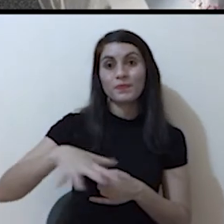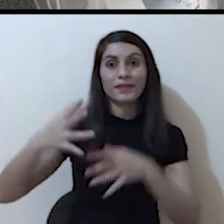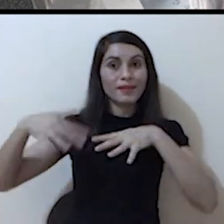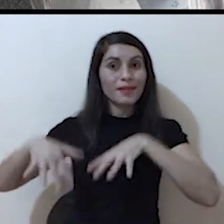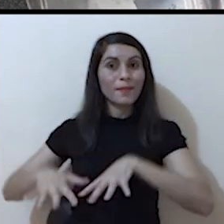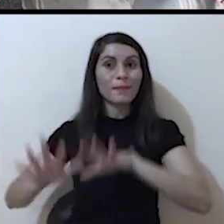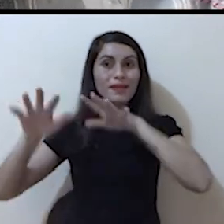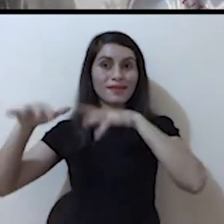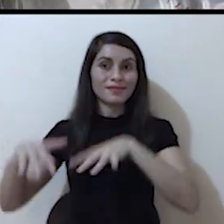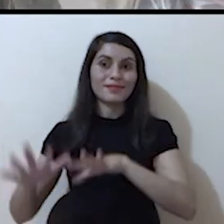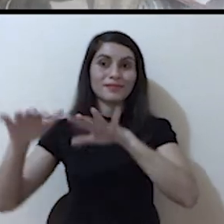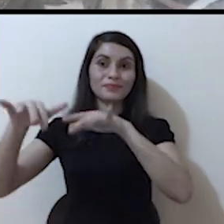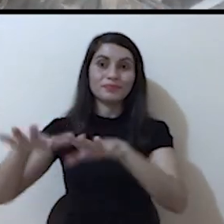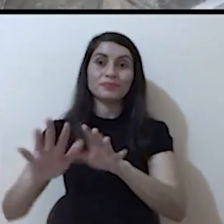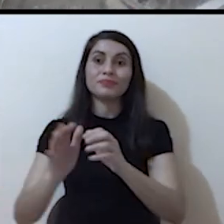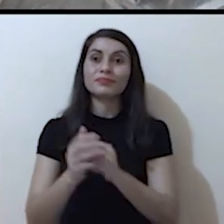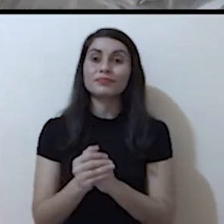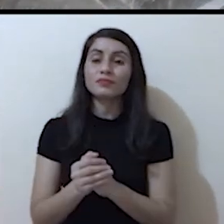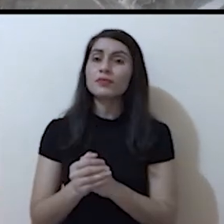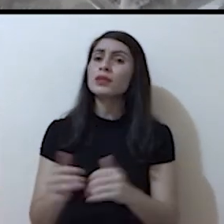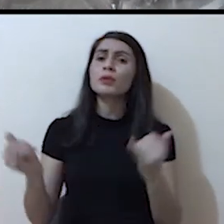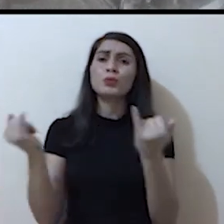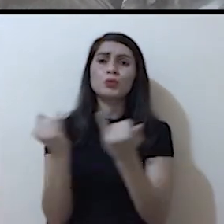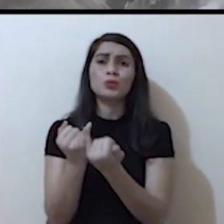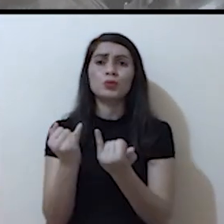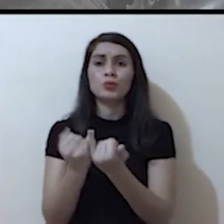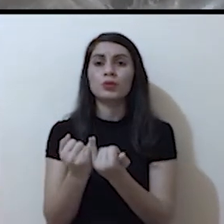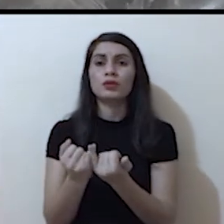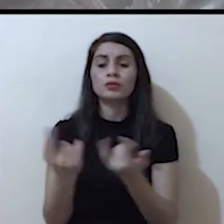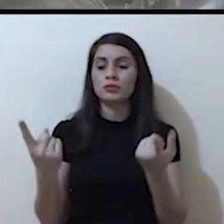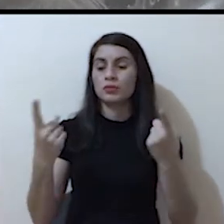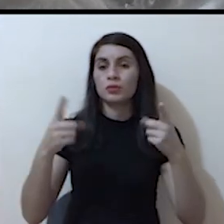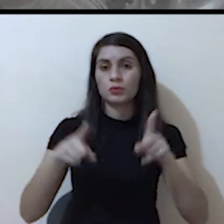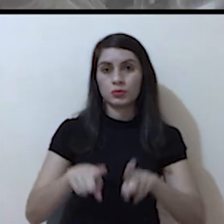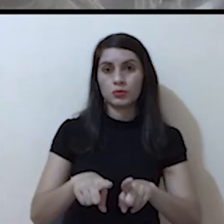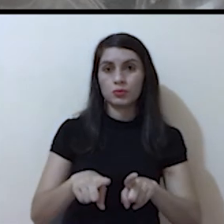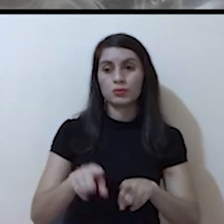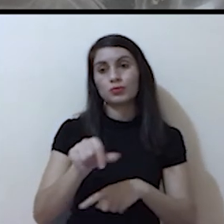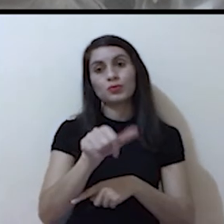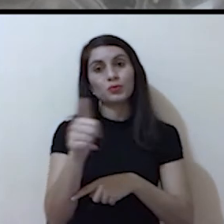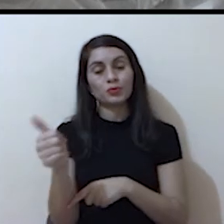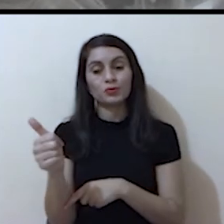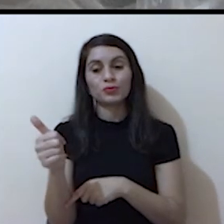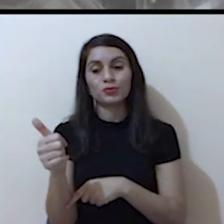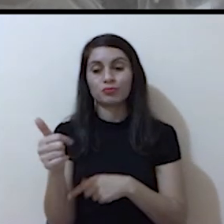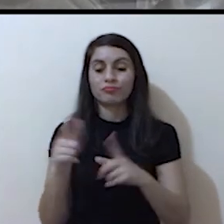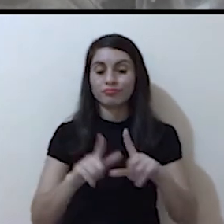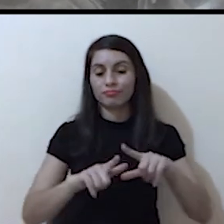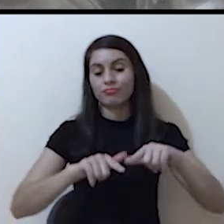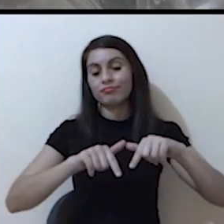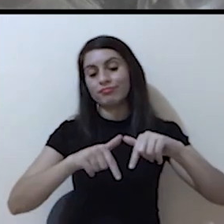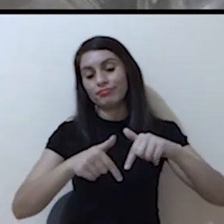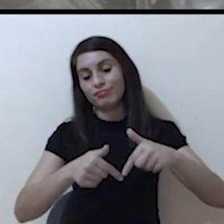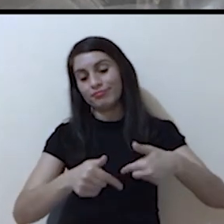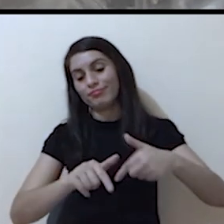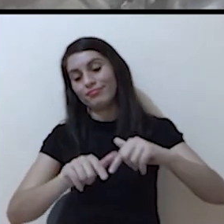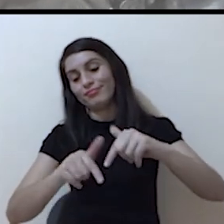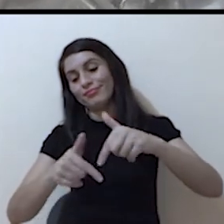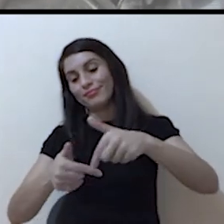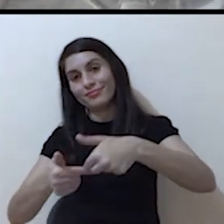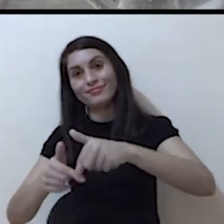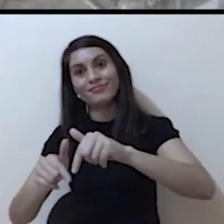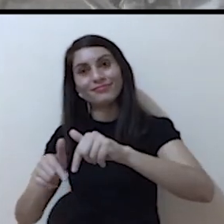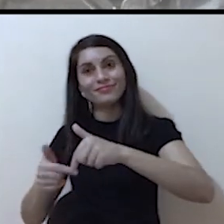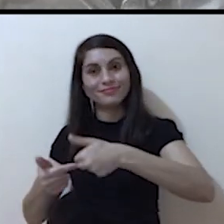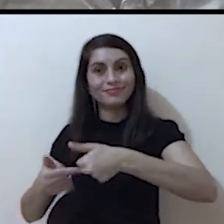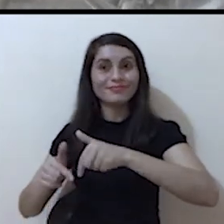hasta los mares. Es algo similar lo que sucede cuando se traslada el agua desde una de las